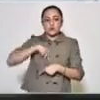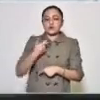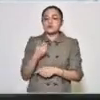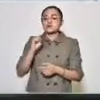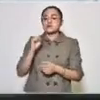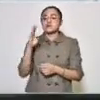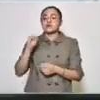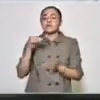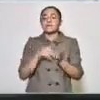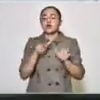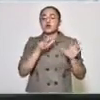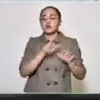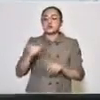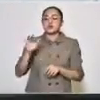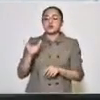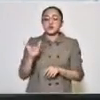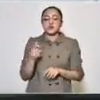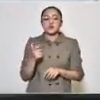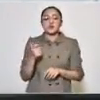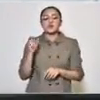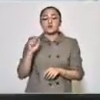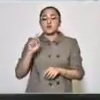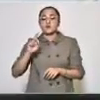cuesta $69,850.36.